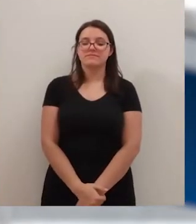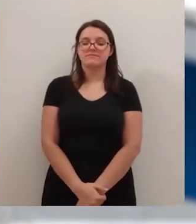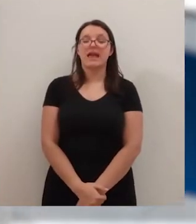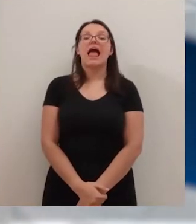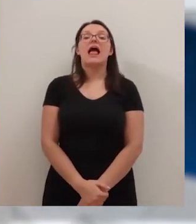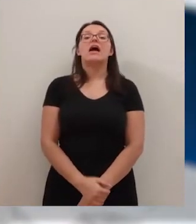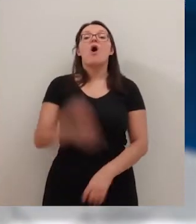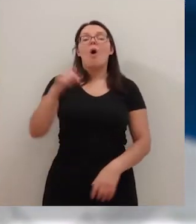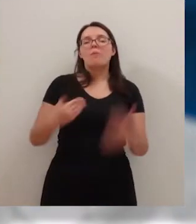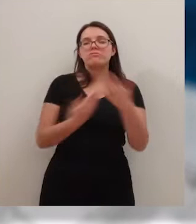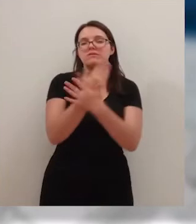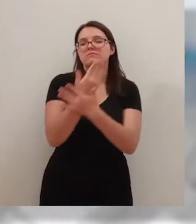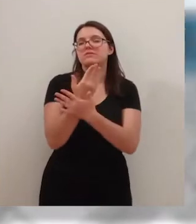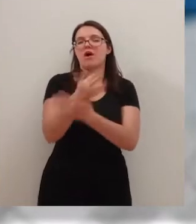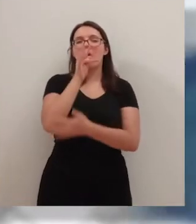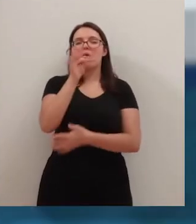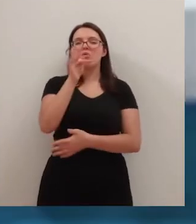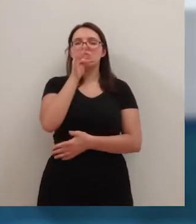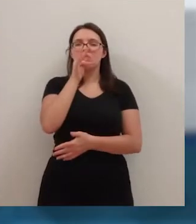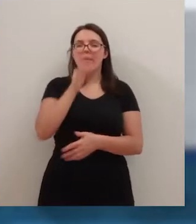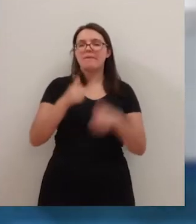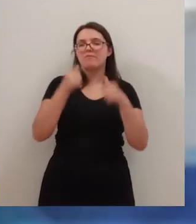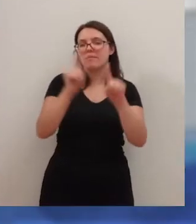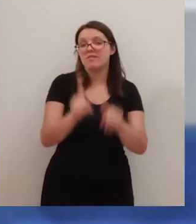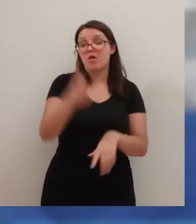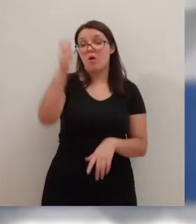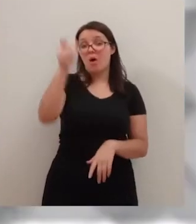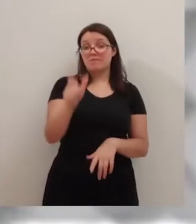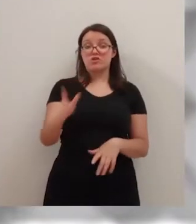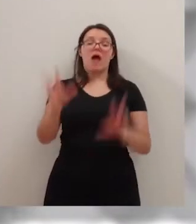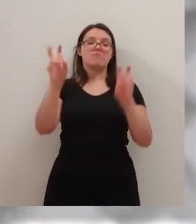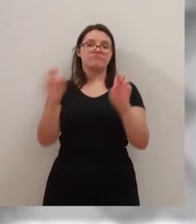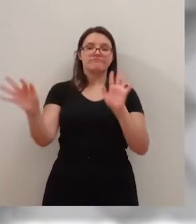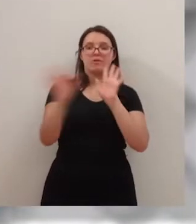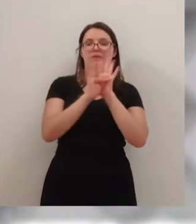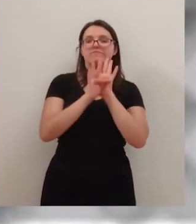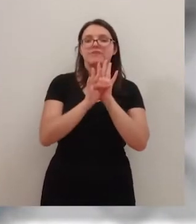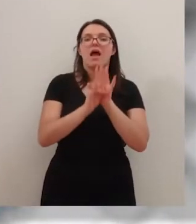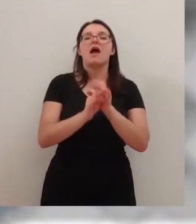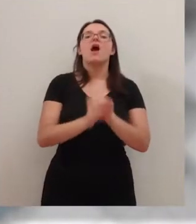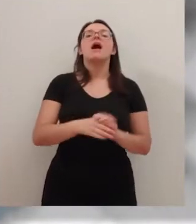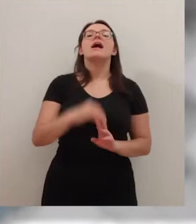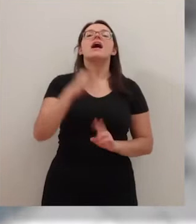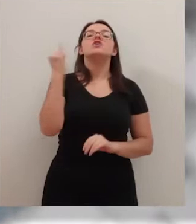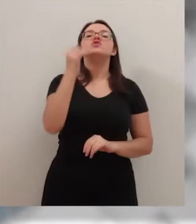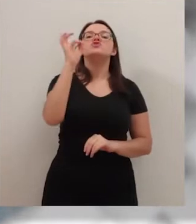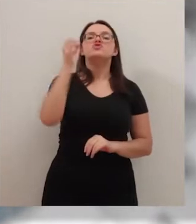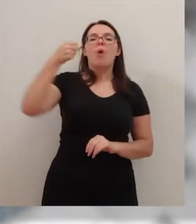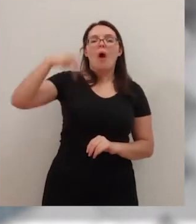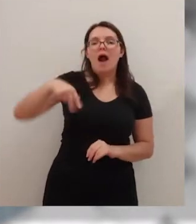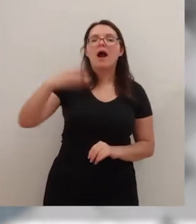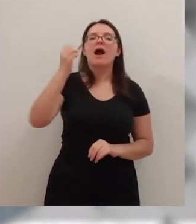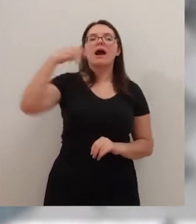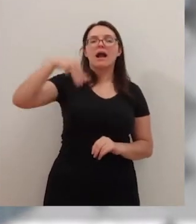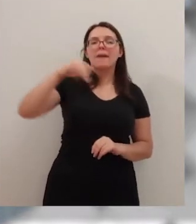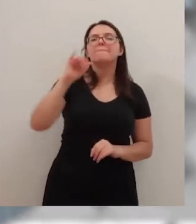En la sesión de esta mañana no ha estado todavía presente el último fichaje blanquerrojo. El lateral diestro Joan Campins, que